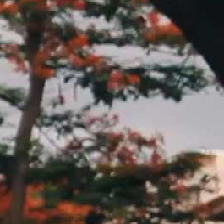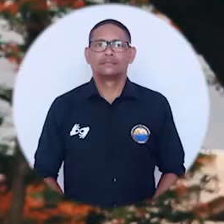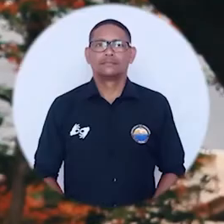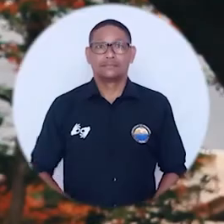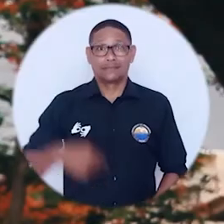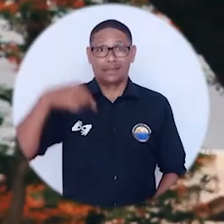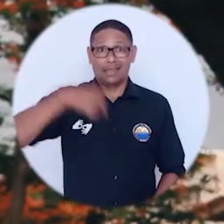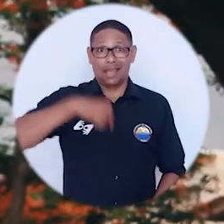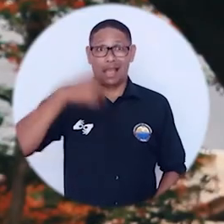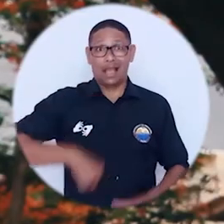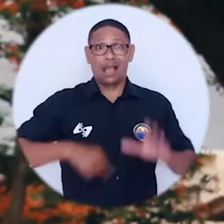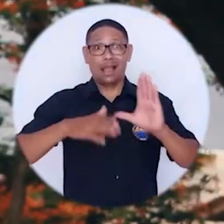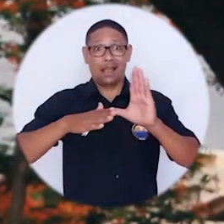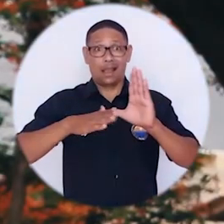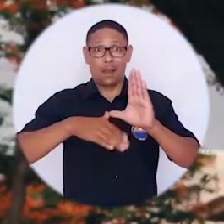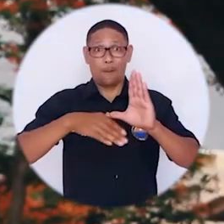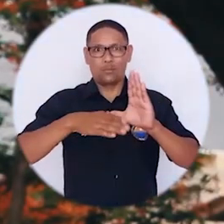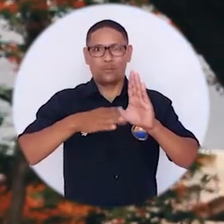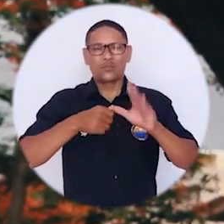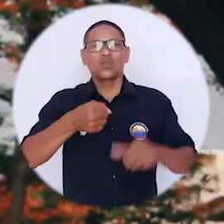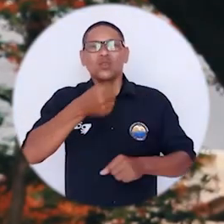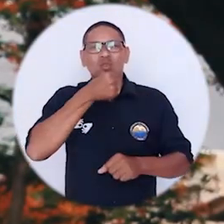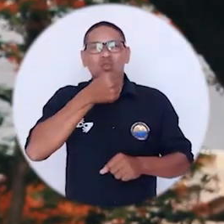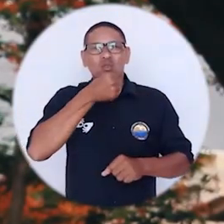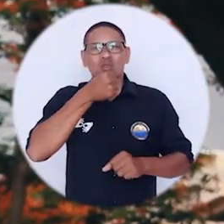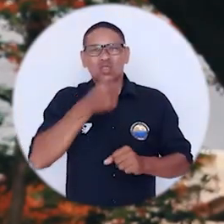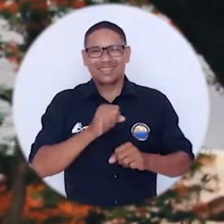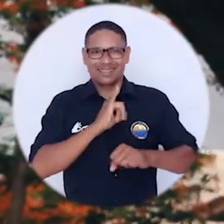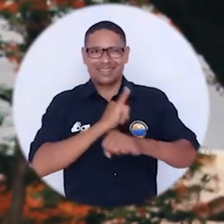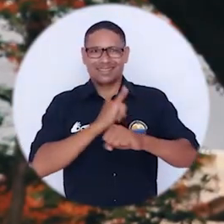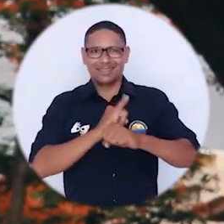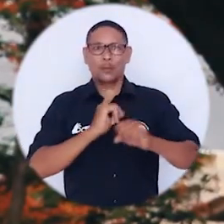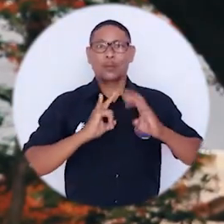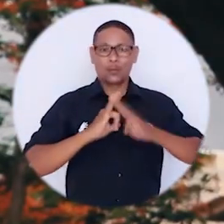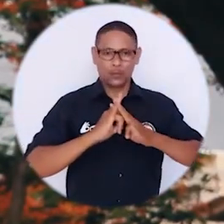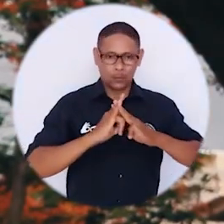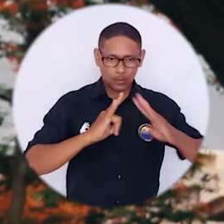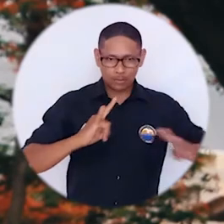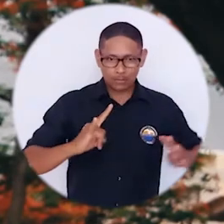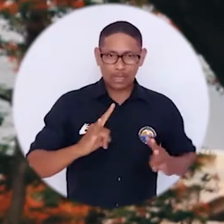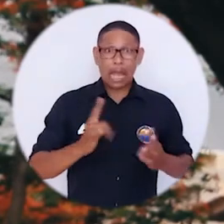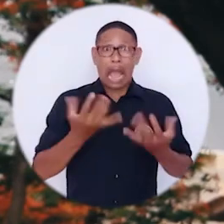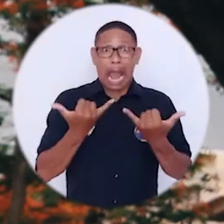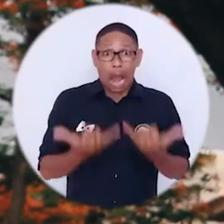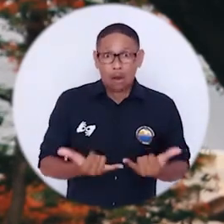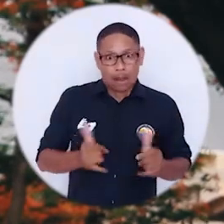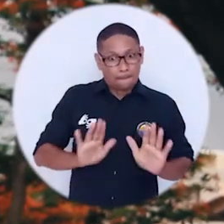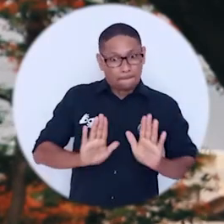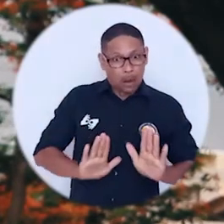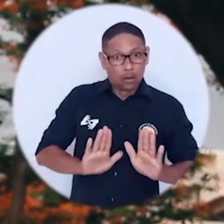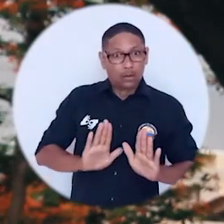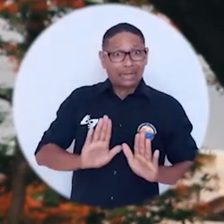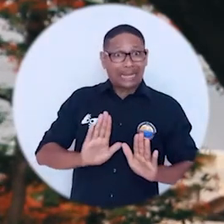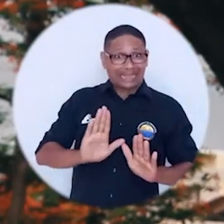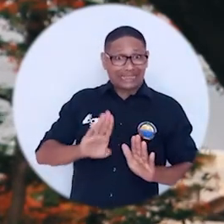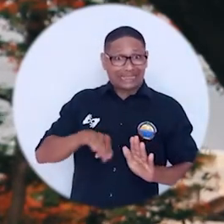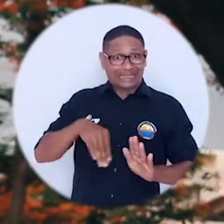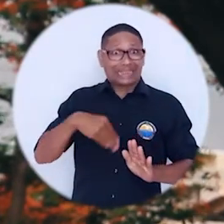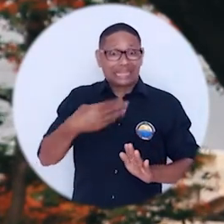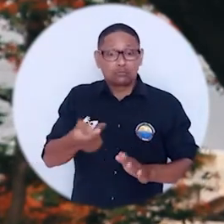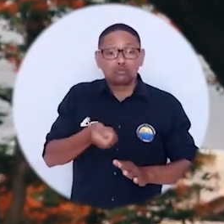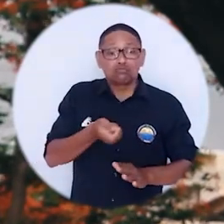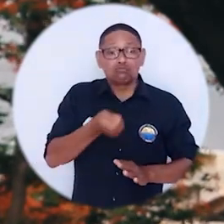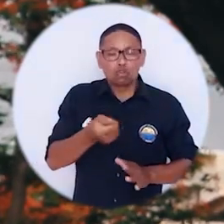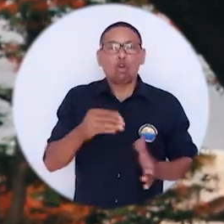Esto es el Campus TV, programa institucional de la Universidad del Magdalena. Vamos a una pausa y en instantes conoceremos